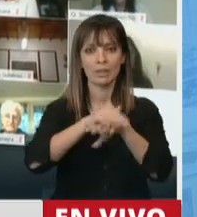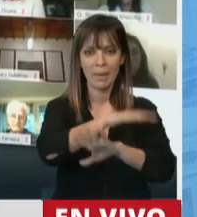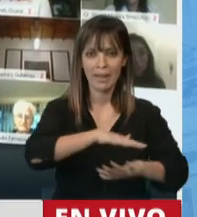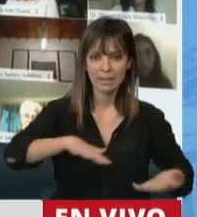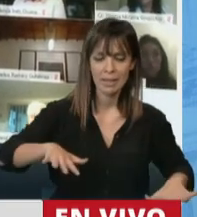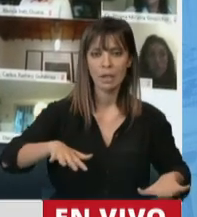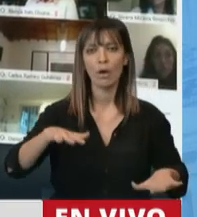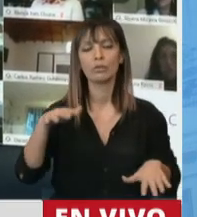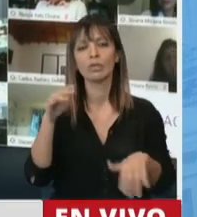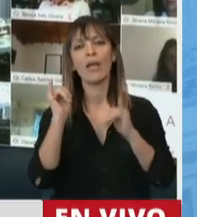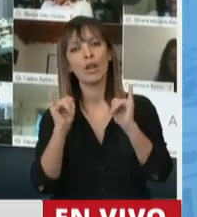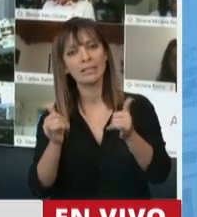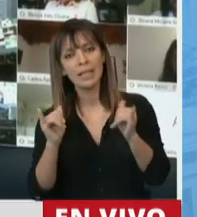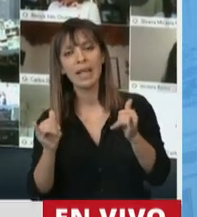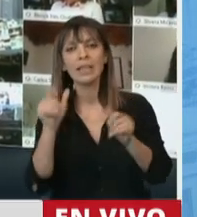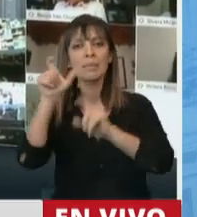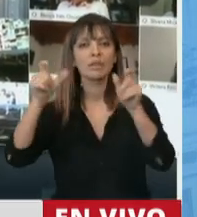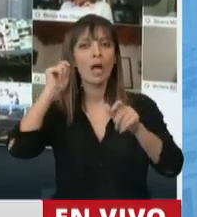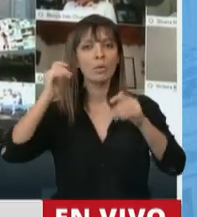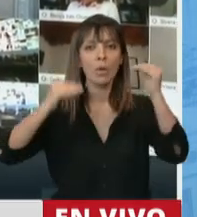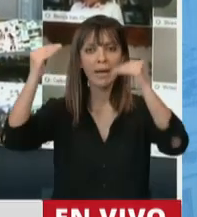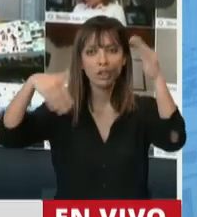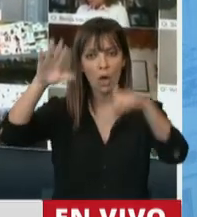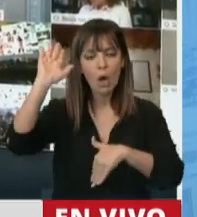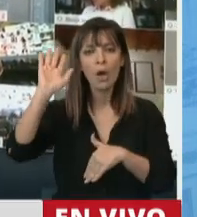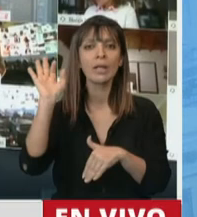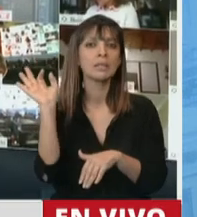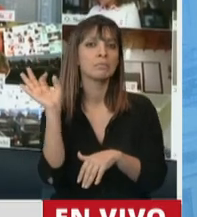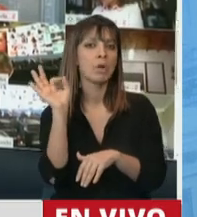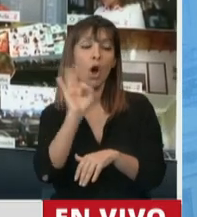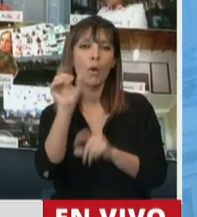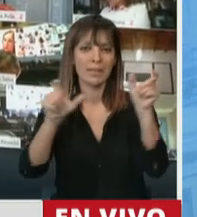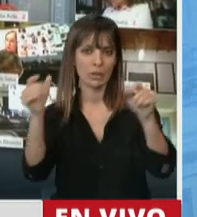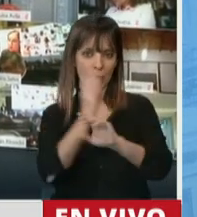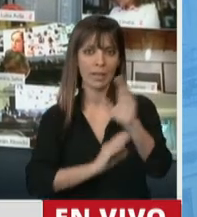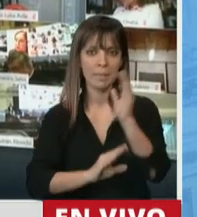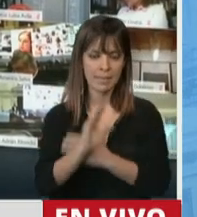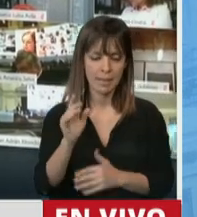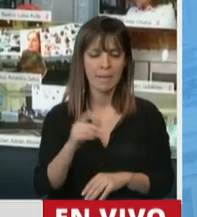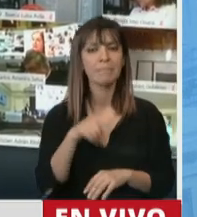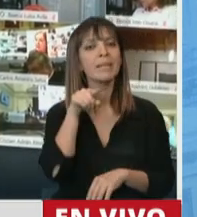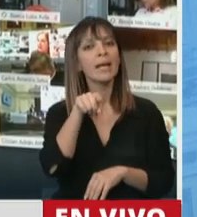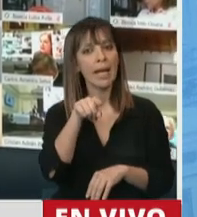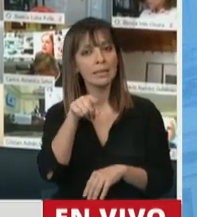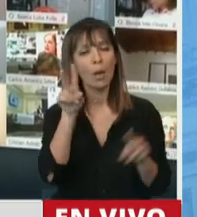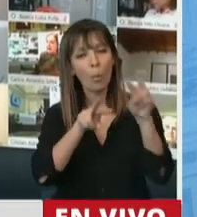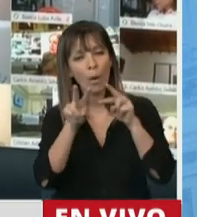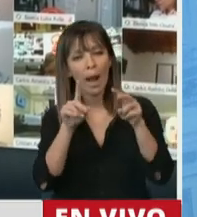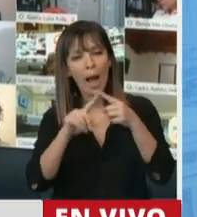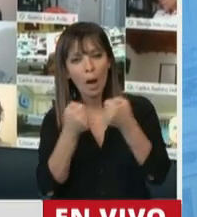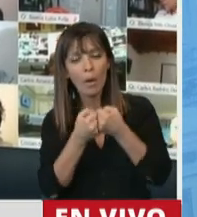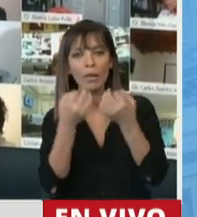adolescentes, personas mayores o con discapacidad. Nos parece muy